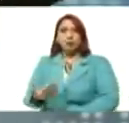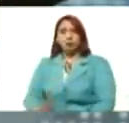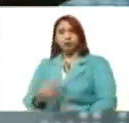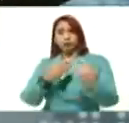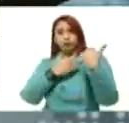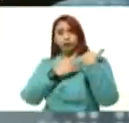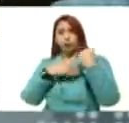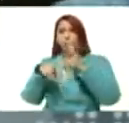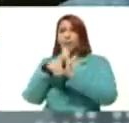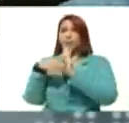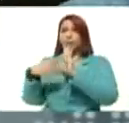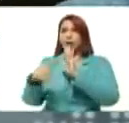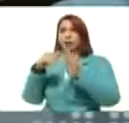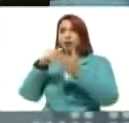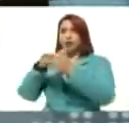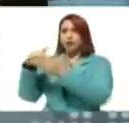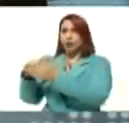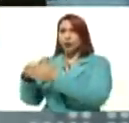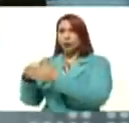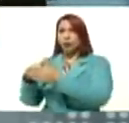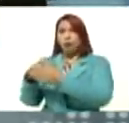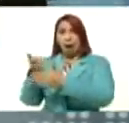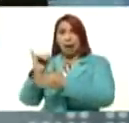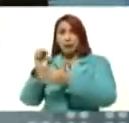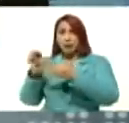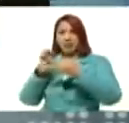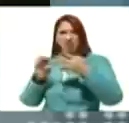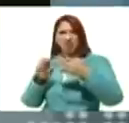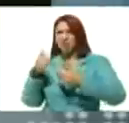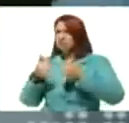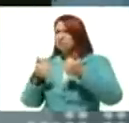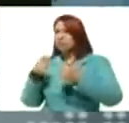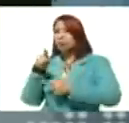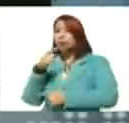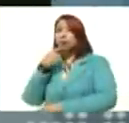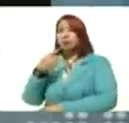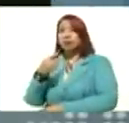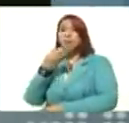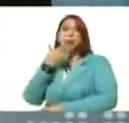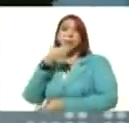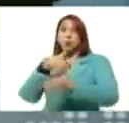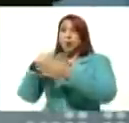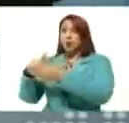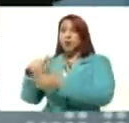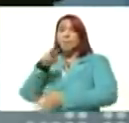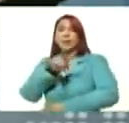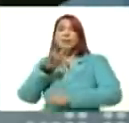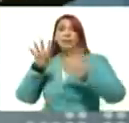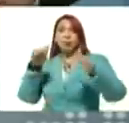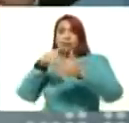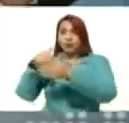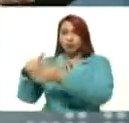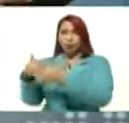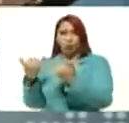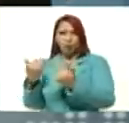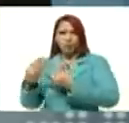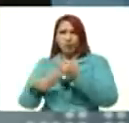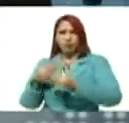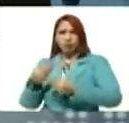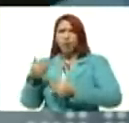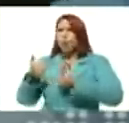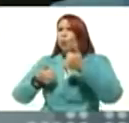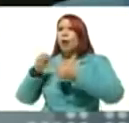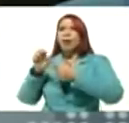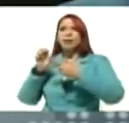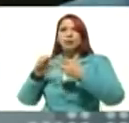el derecho al sufragio? Hay estrategias, usted hablaba que es la elección número 29 que vamos a realizar, ¿cuál es la